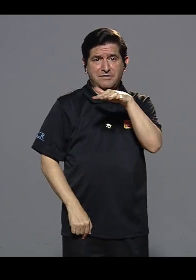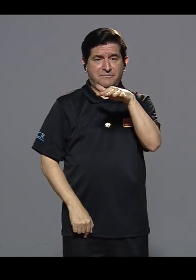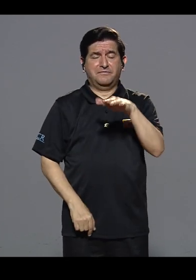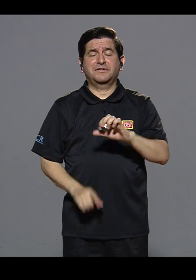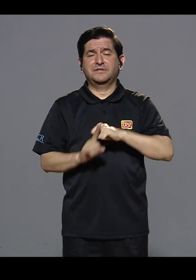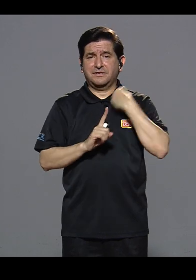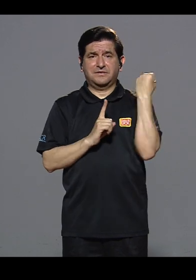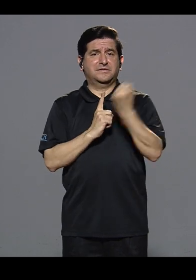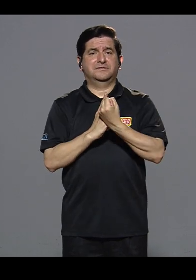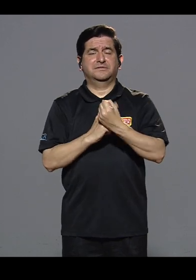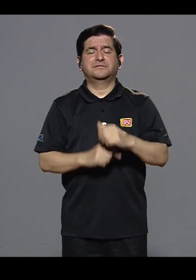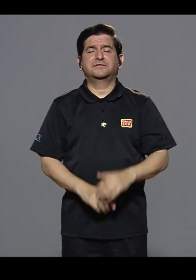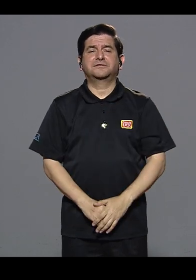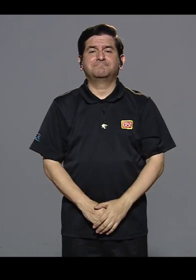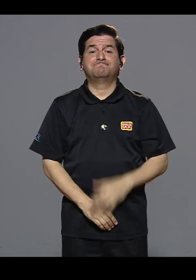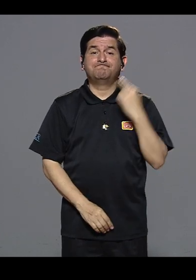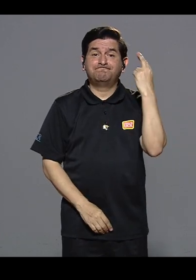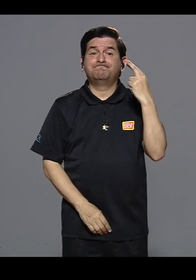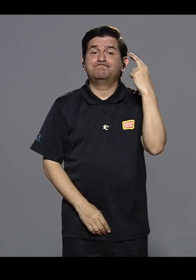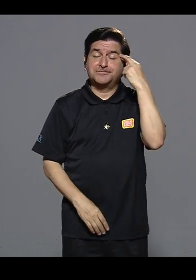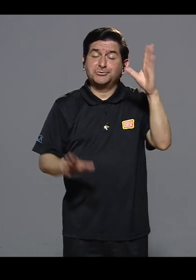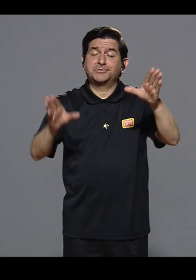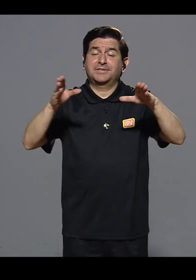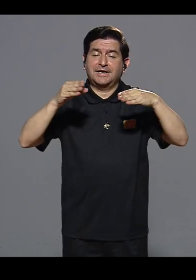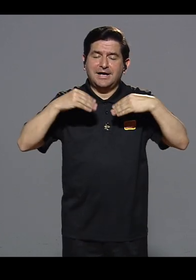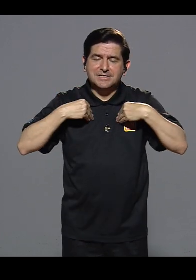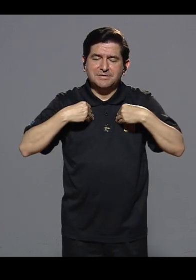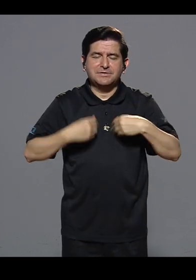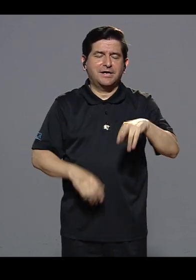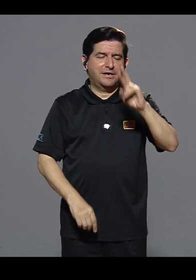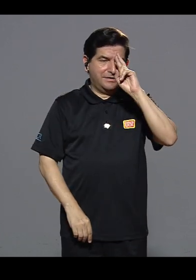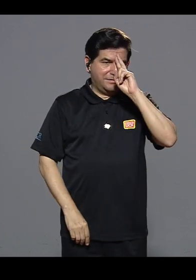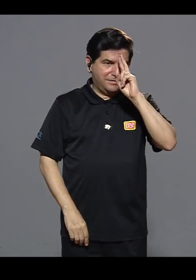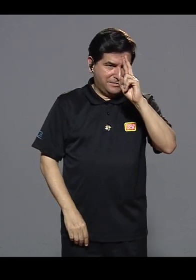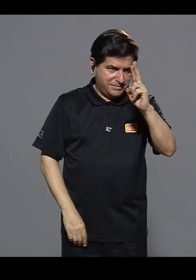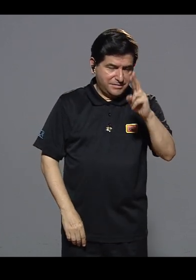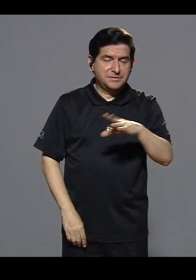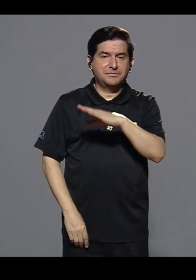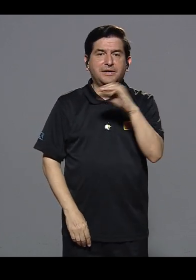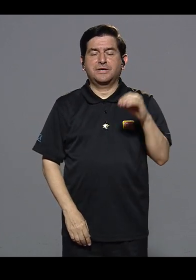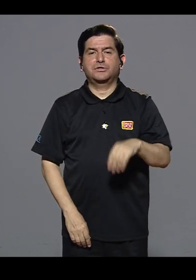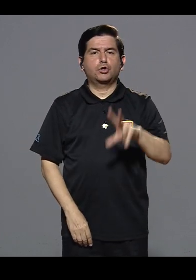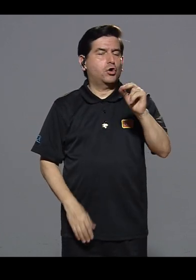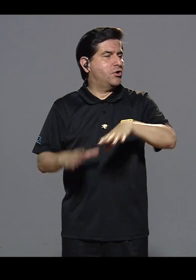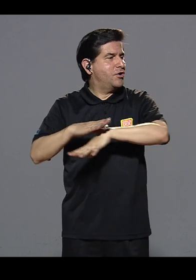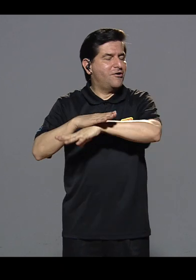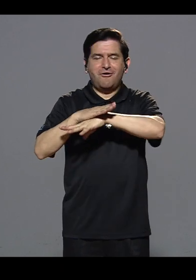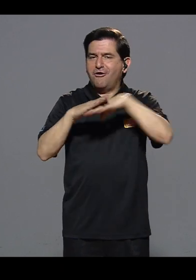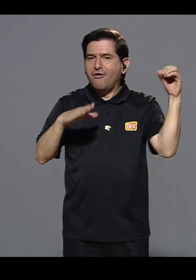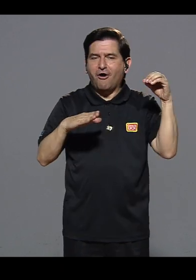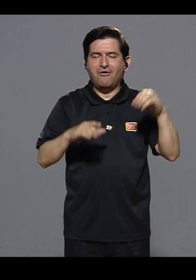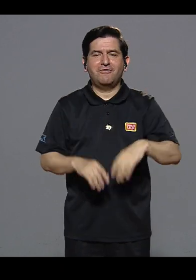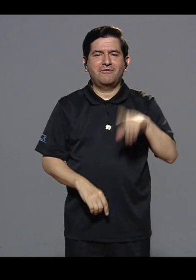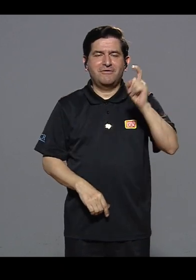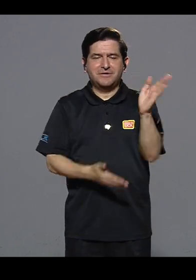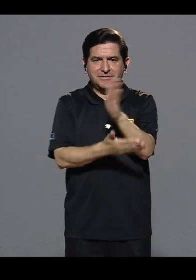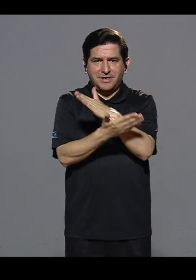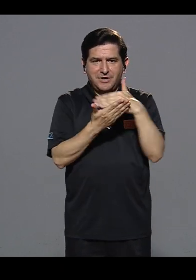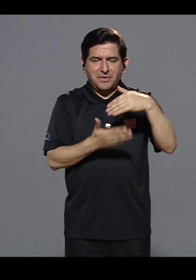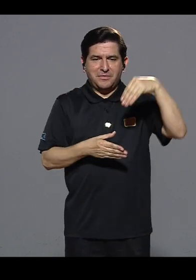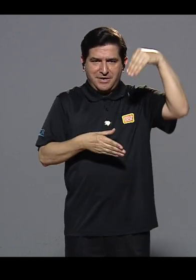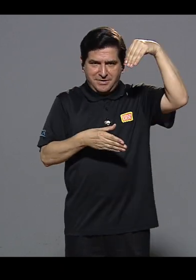vivir una realidad como esta. Y, por lo tanto, la aceptación, el reconocimiento y la no